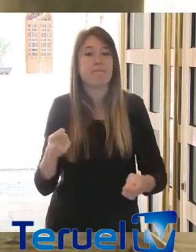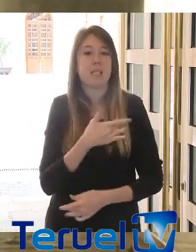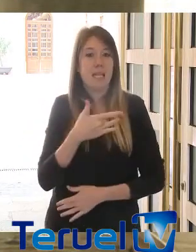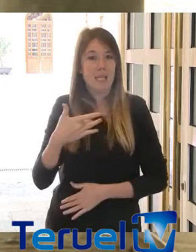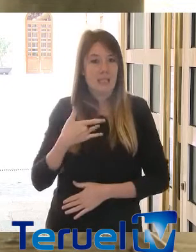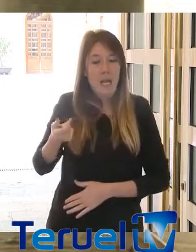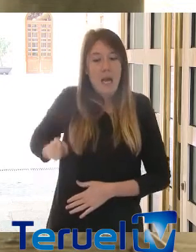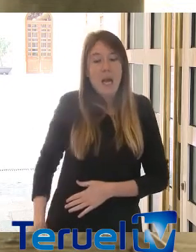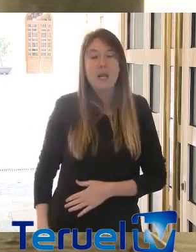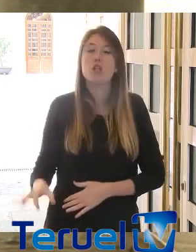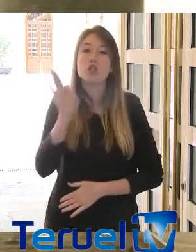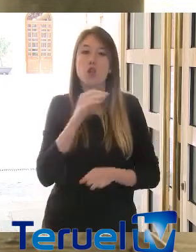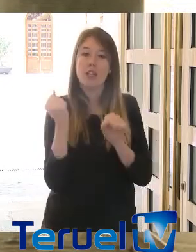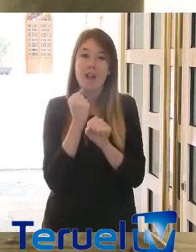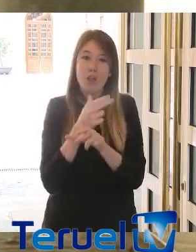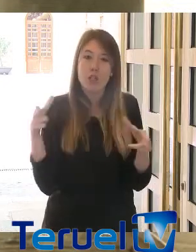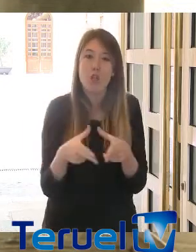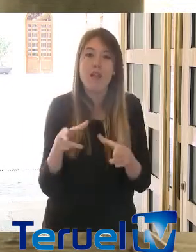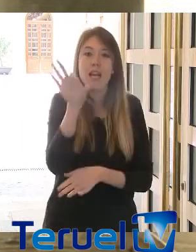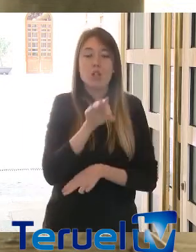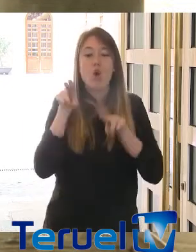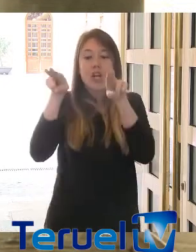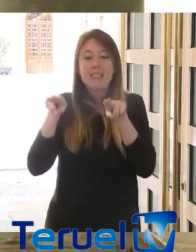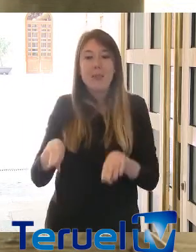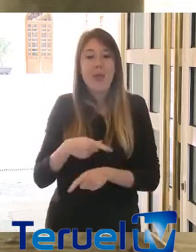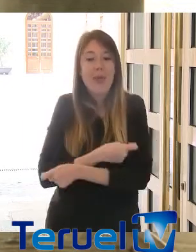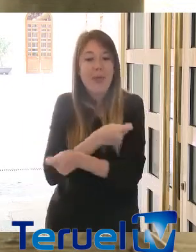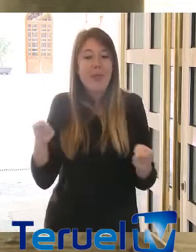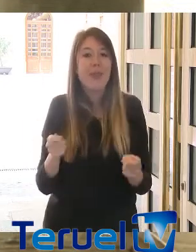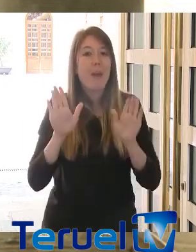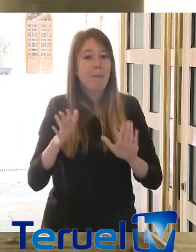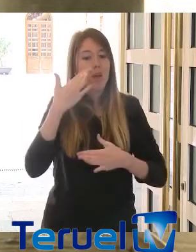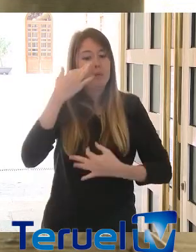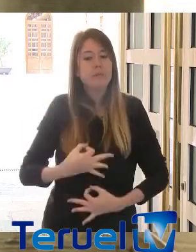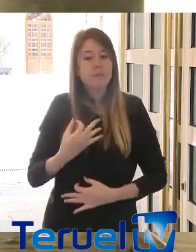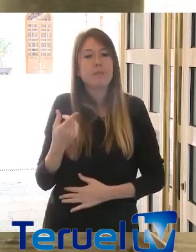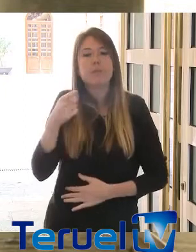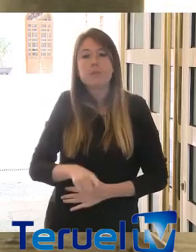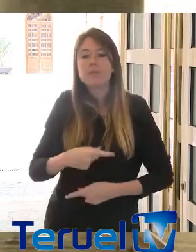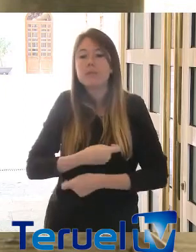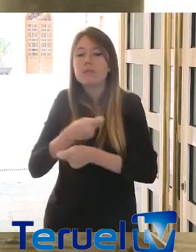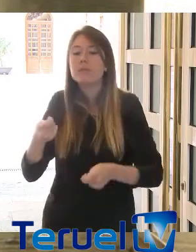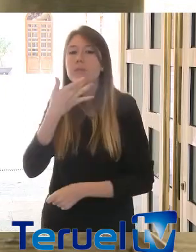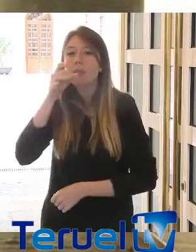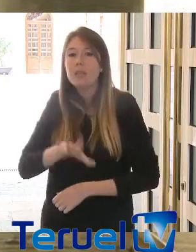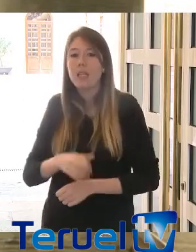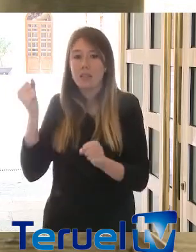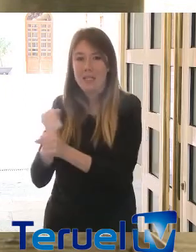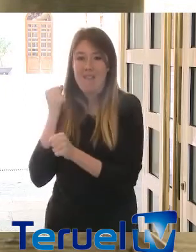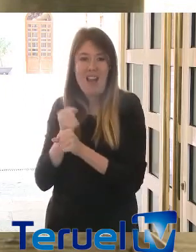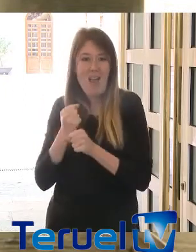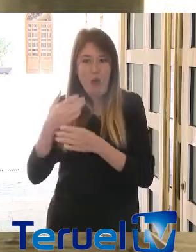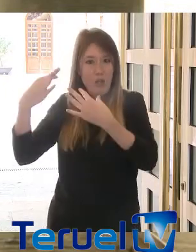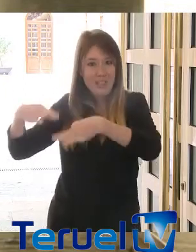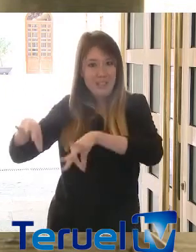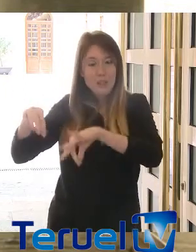trabajadores sociales, para gente de las residencias de mayores. Pero ahora hay que garantizarla también para los trabajadores. Yo creo